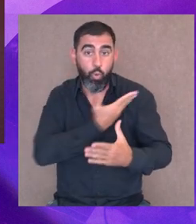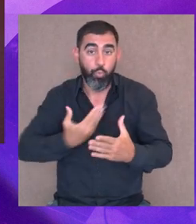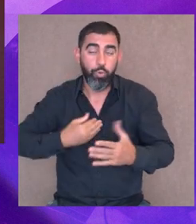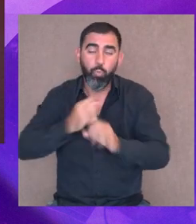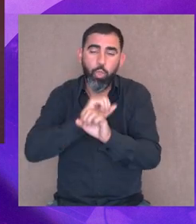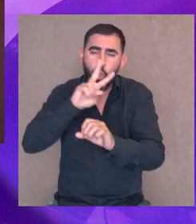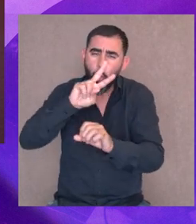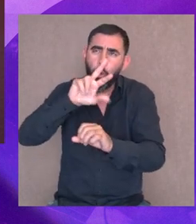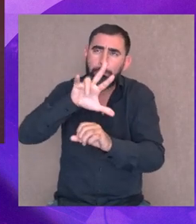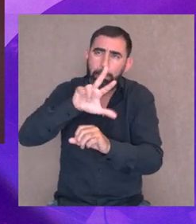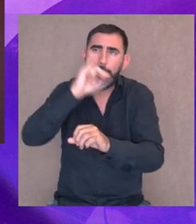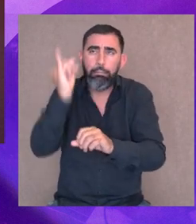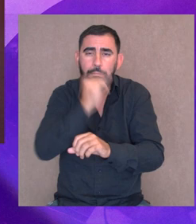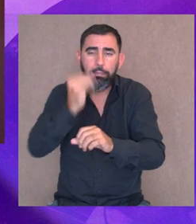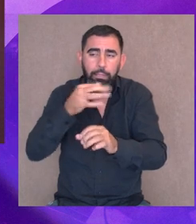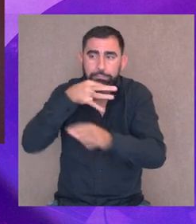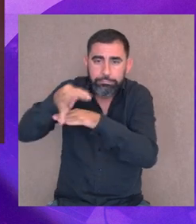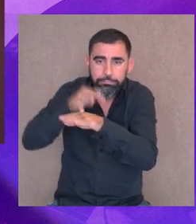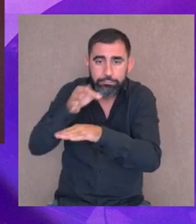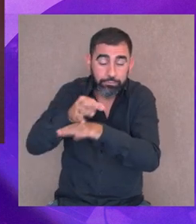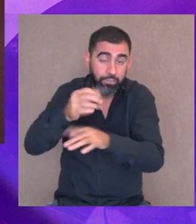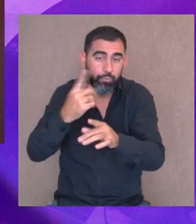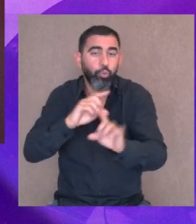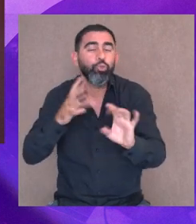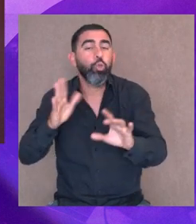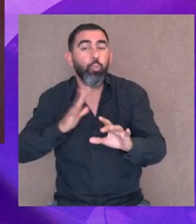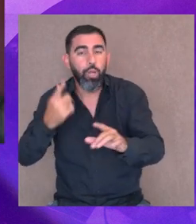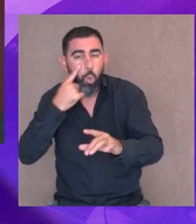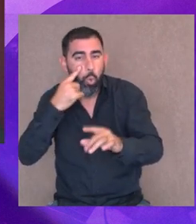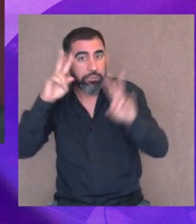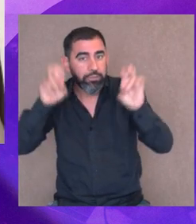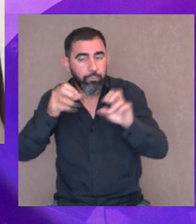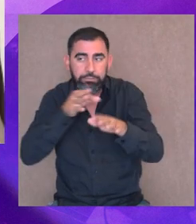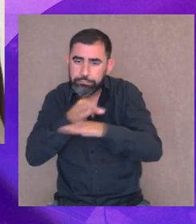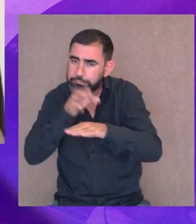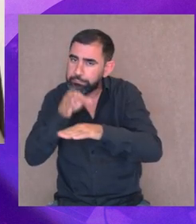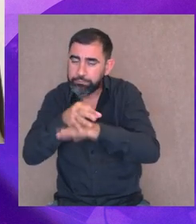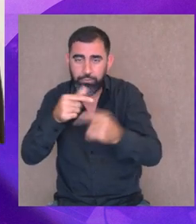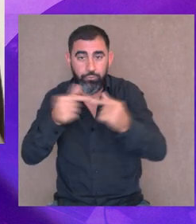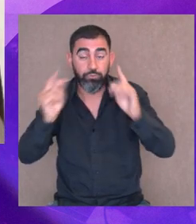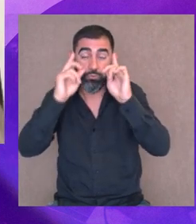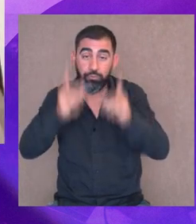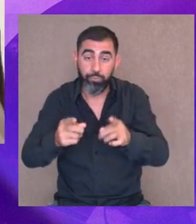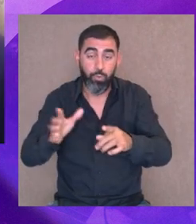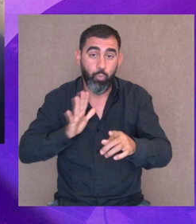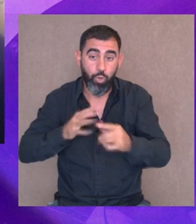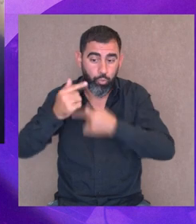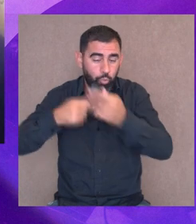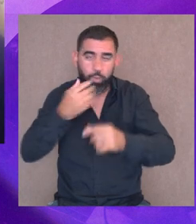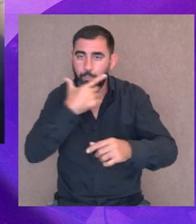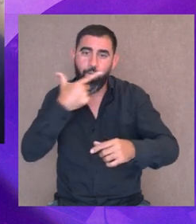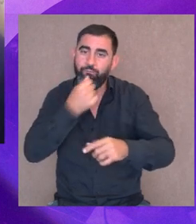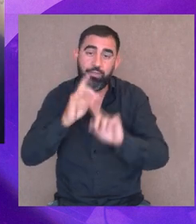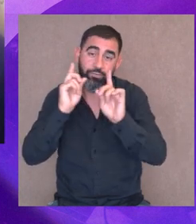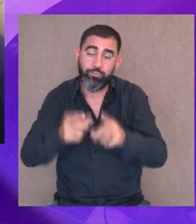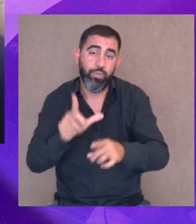montón de cosas. Y si no, poner mujeres que ya conocen un poquito más de vida. Bueno, mujeres capaz